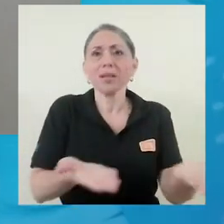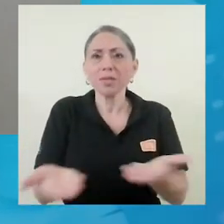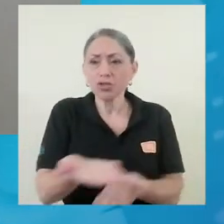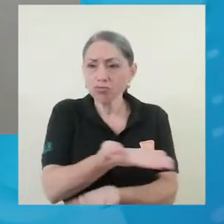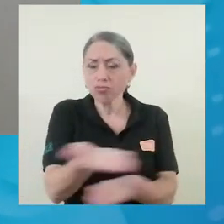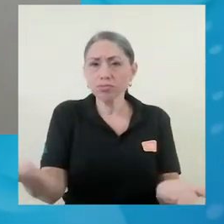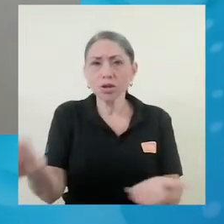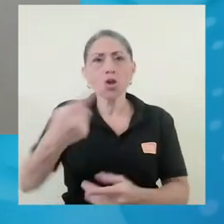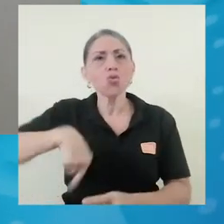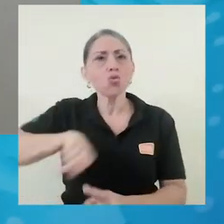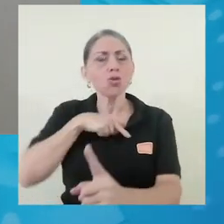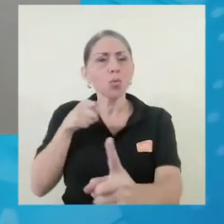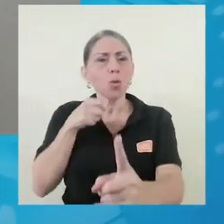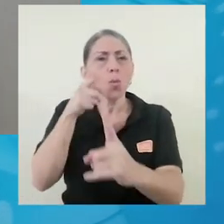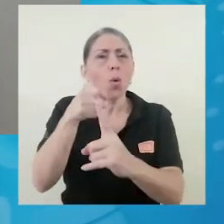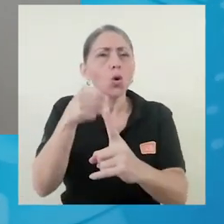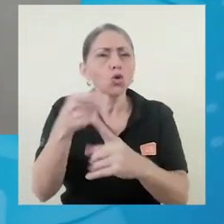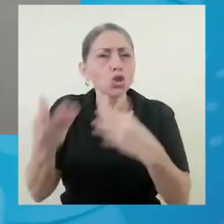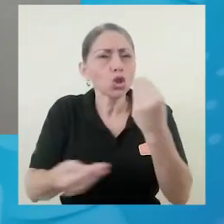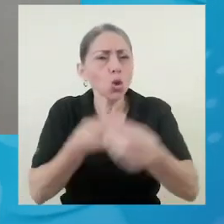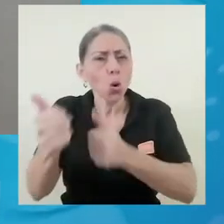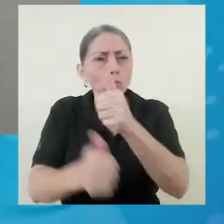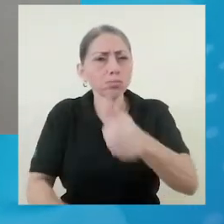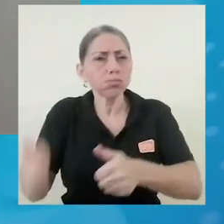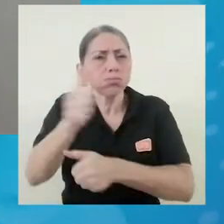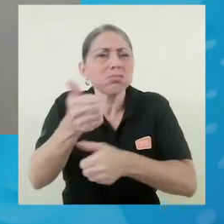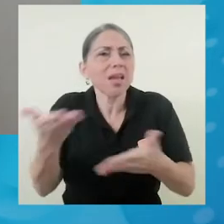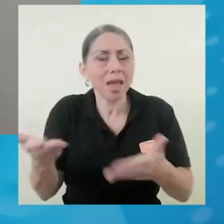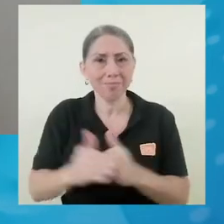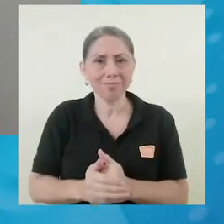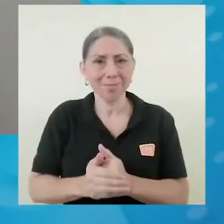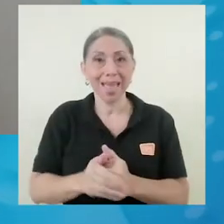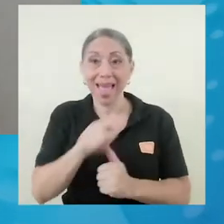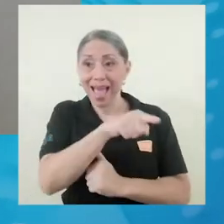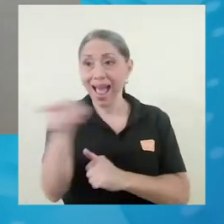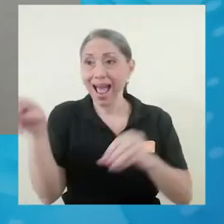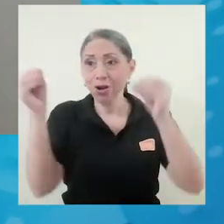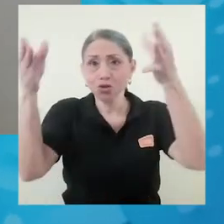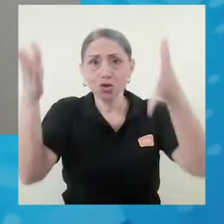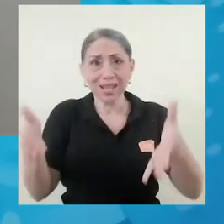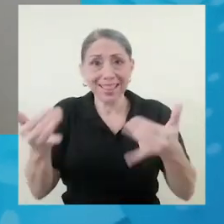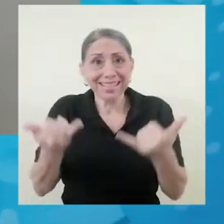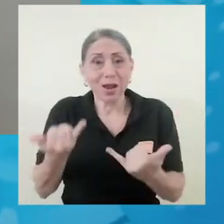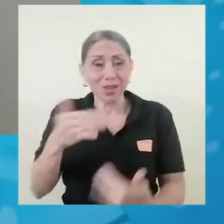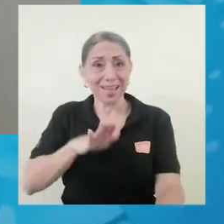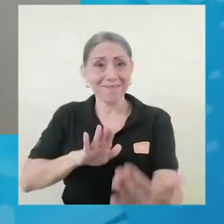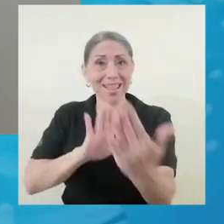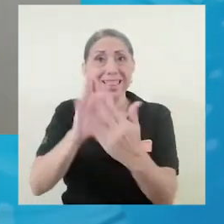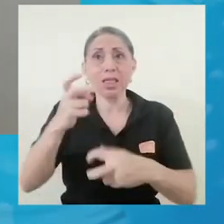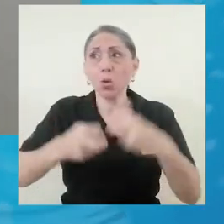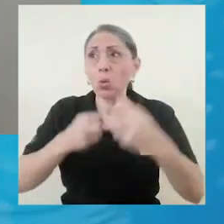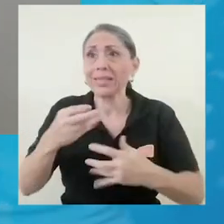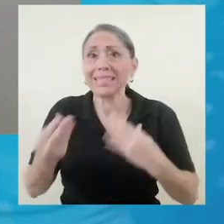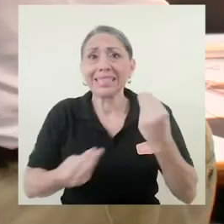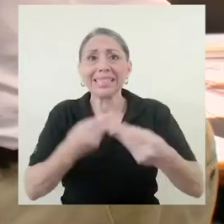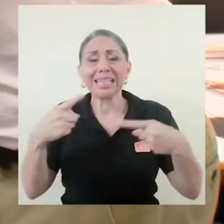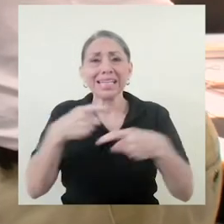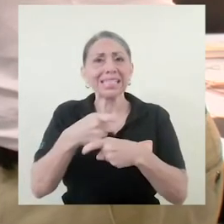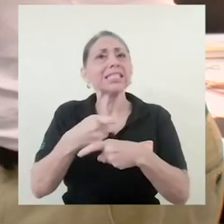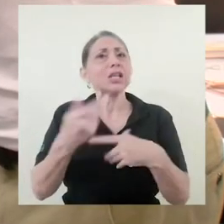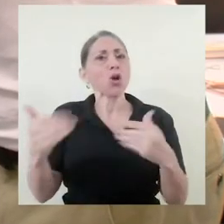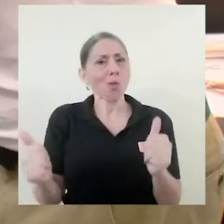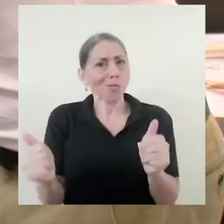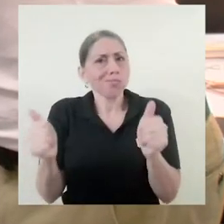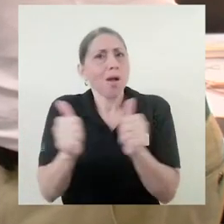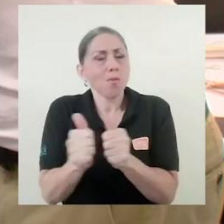propósito? Dentro de tantos generales propósitos superiores, darle un acompañamiento al personal docente que está enfrentando una crisis, donde